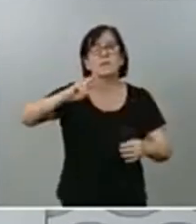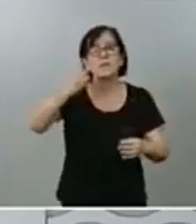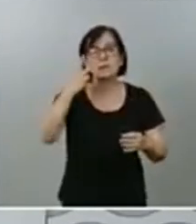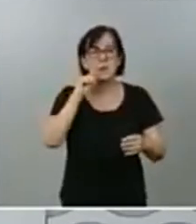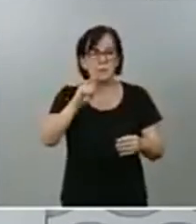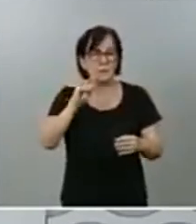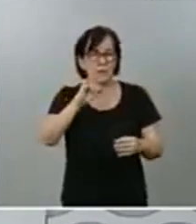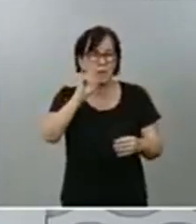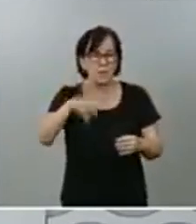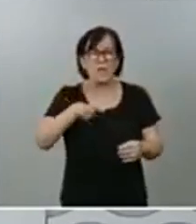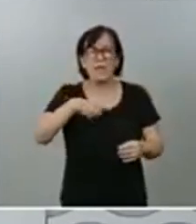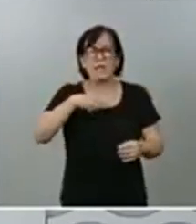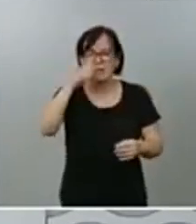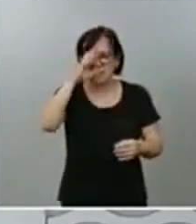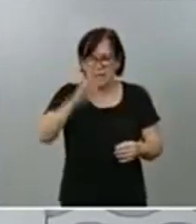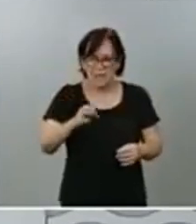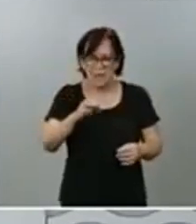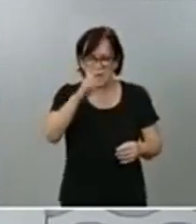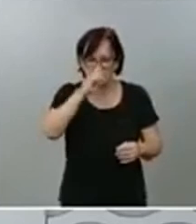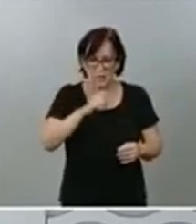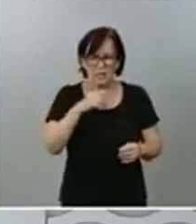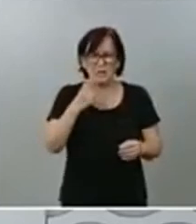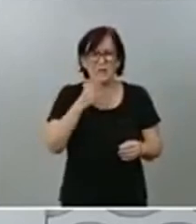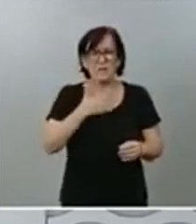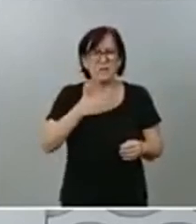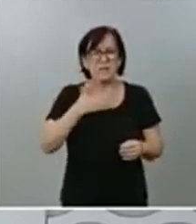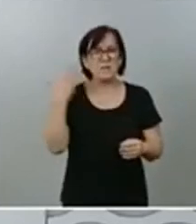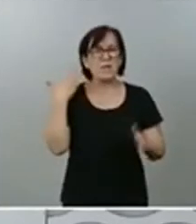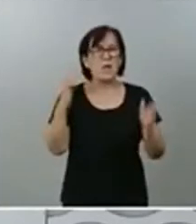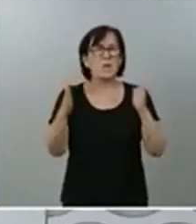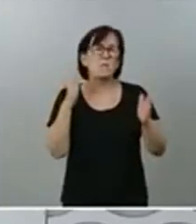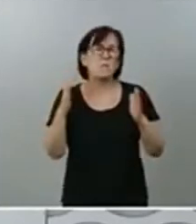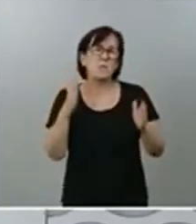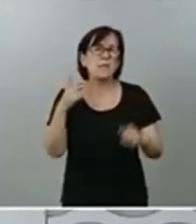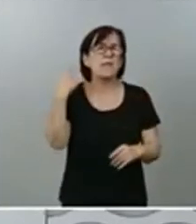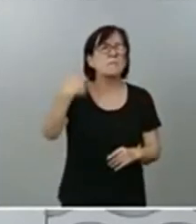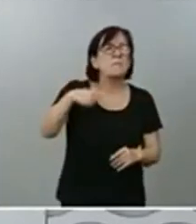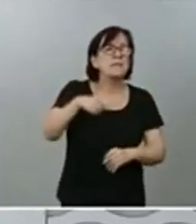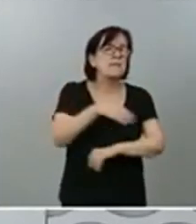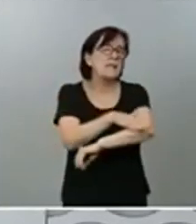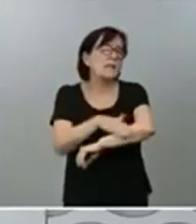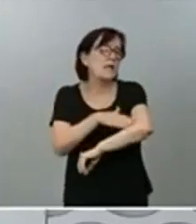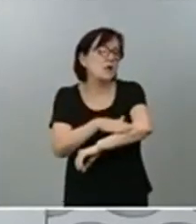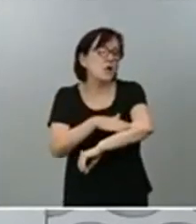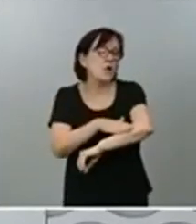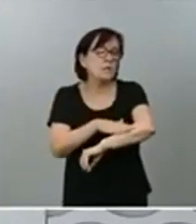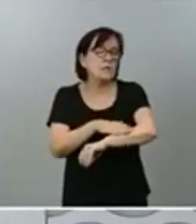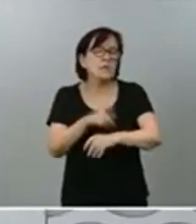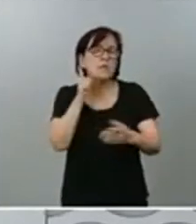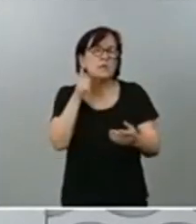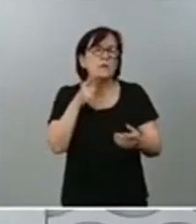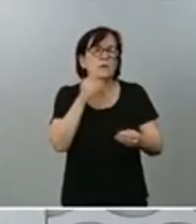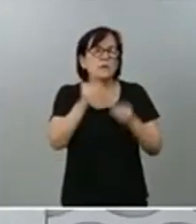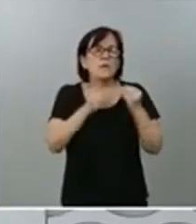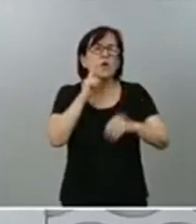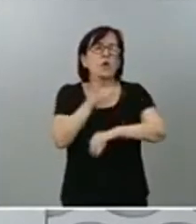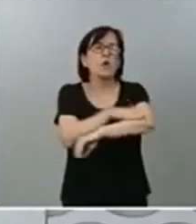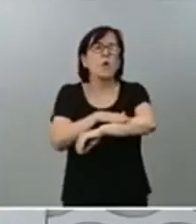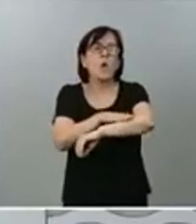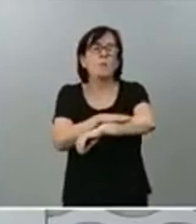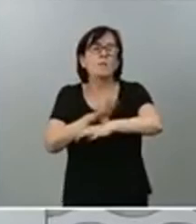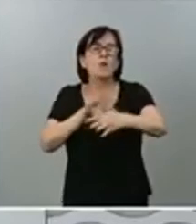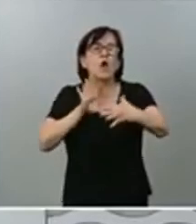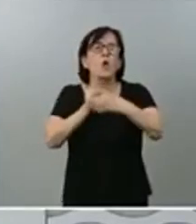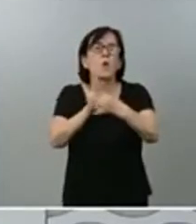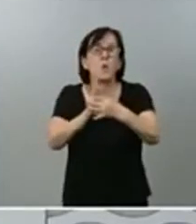recordar que a lo que se refería en aquel momento el presidente del Gobierno era a propósito de un Gobierno de coalición, creo